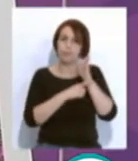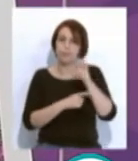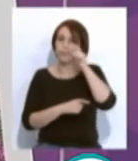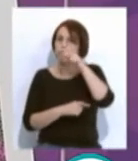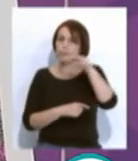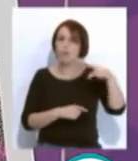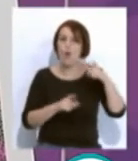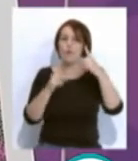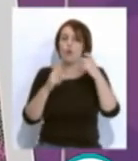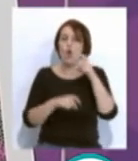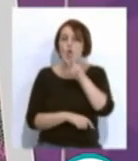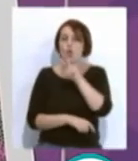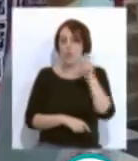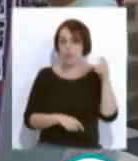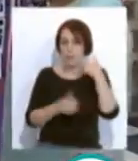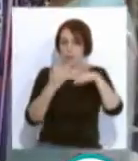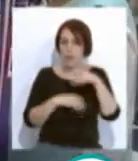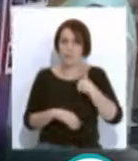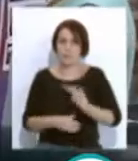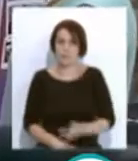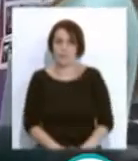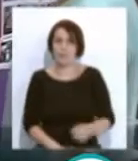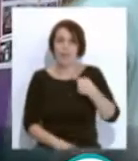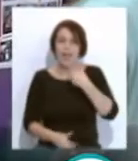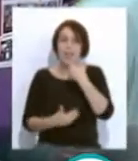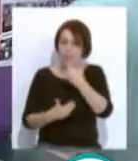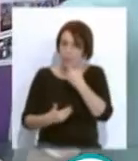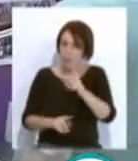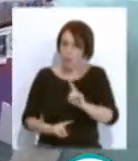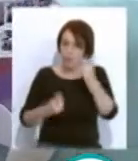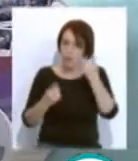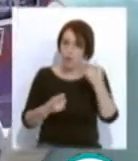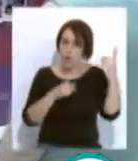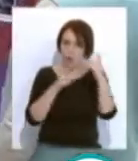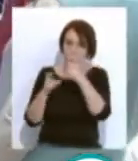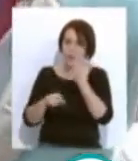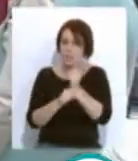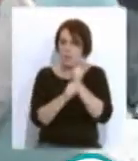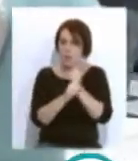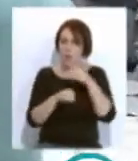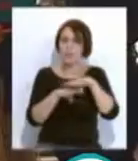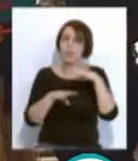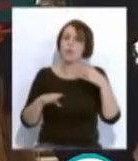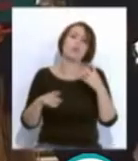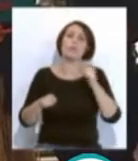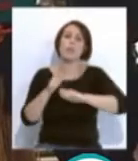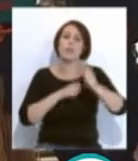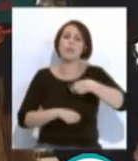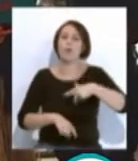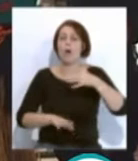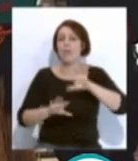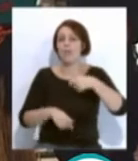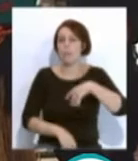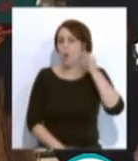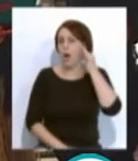fotografías. Se trata, sin duda, de un primer agradecimiento en imágenes a la amplia labor del tejido asociativo gaditano de